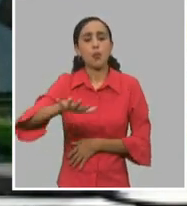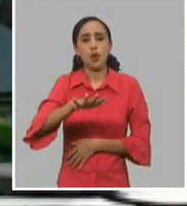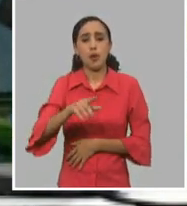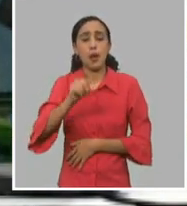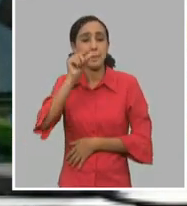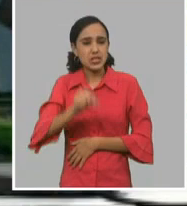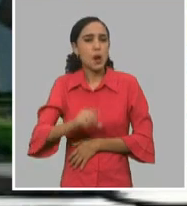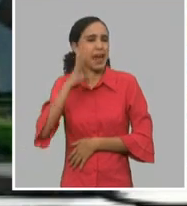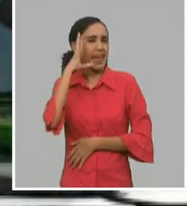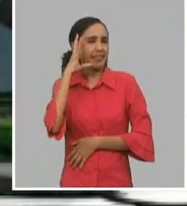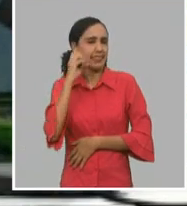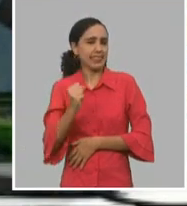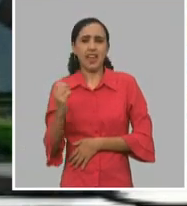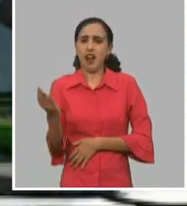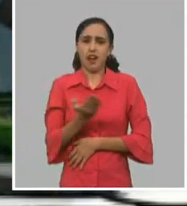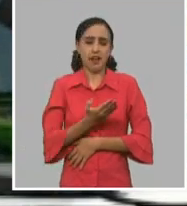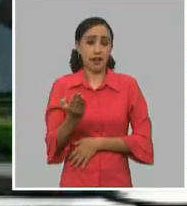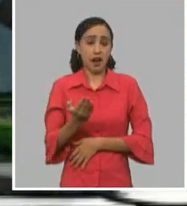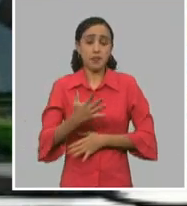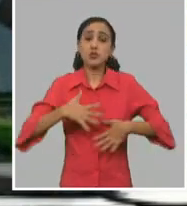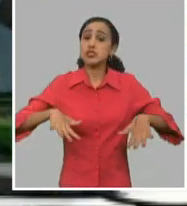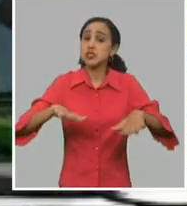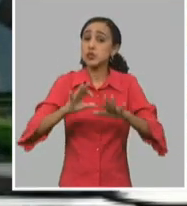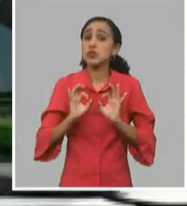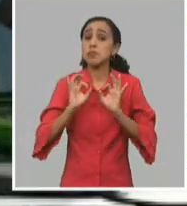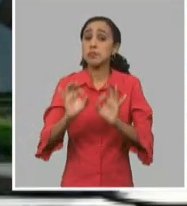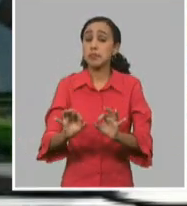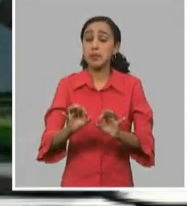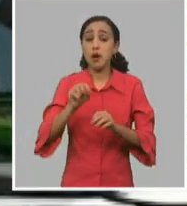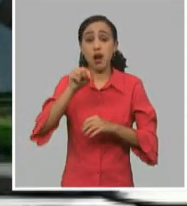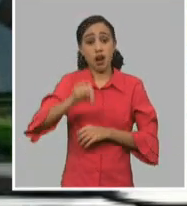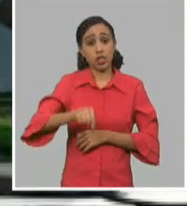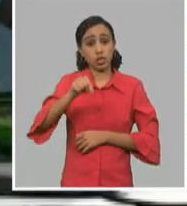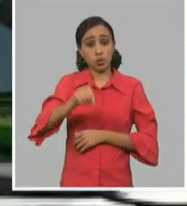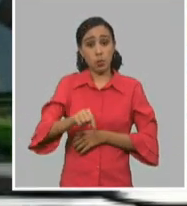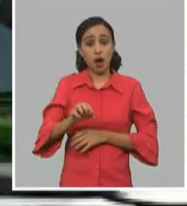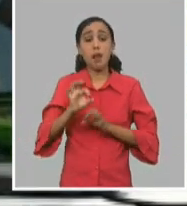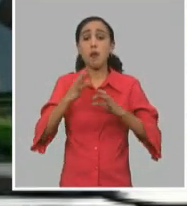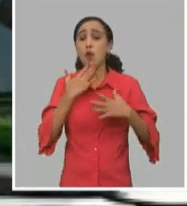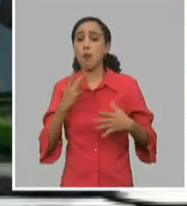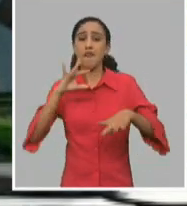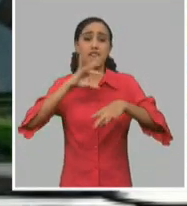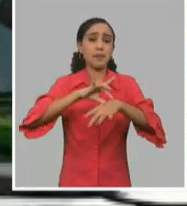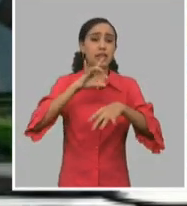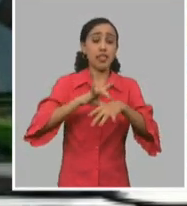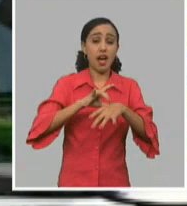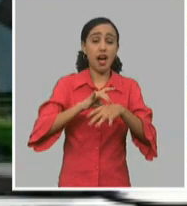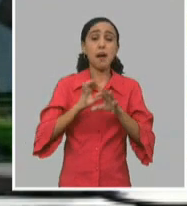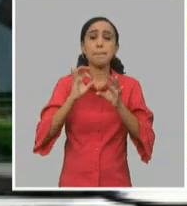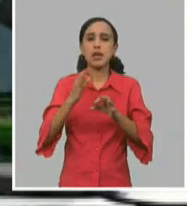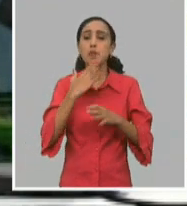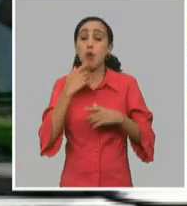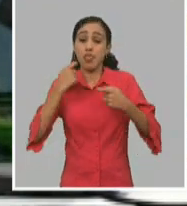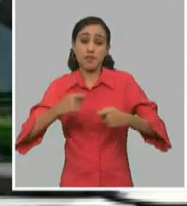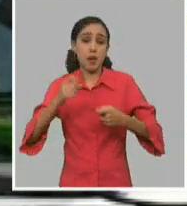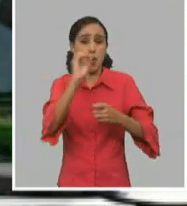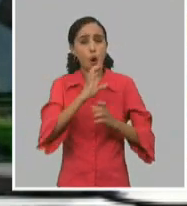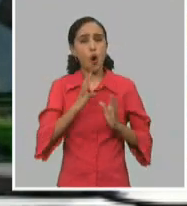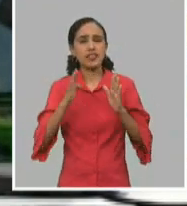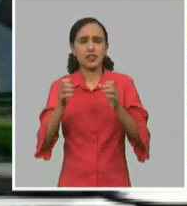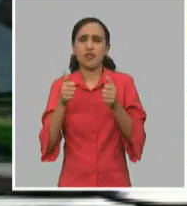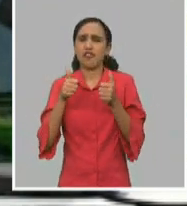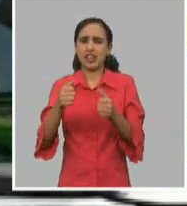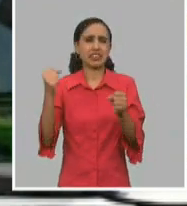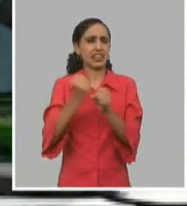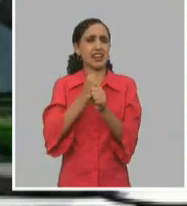ubicara, que nos pusiera rápido de mano de lo que estaba ocurriendo, de lo que estaba pasando y de lo que nos podía ocurrir si no nos organizábamos, si no